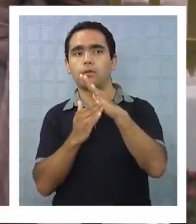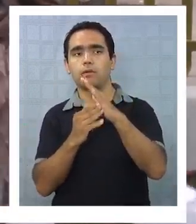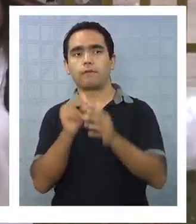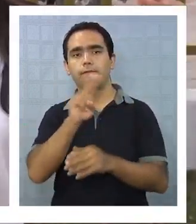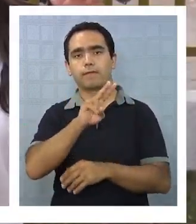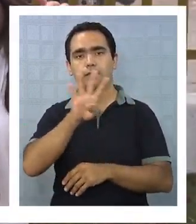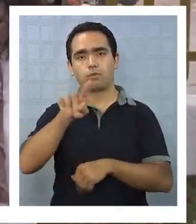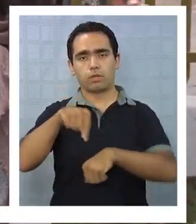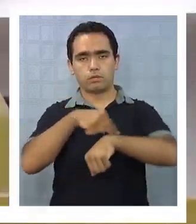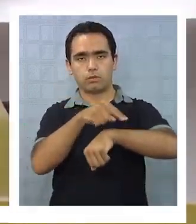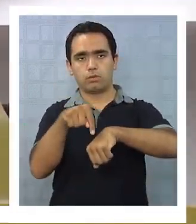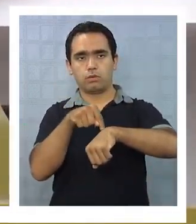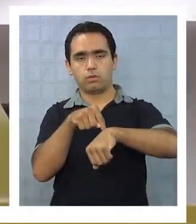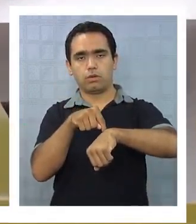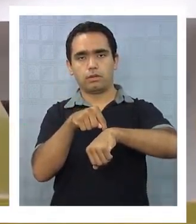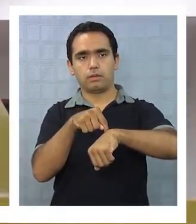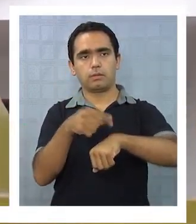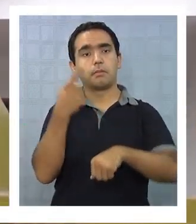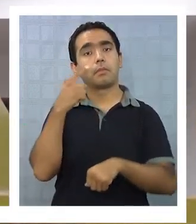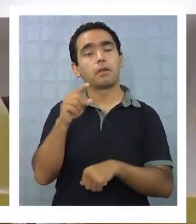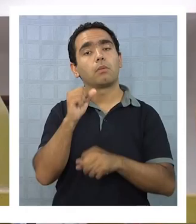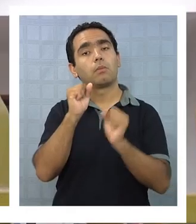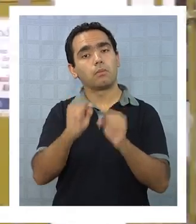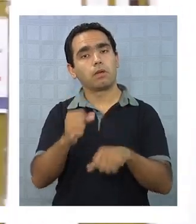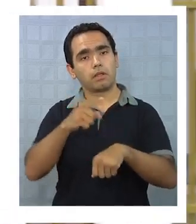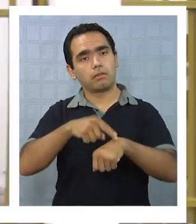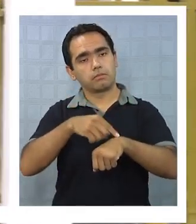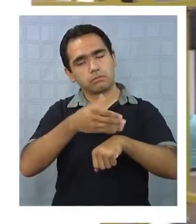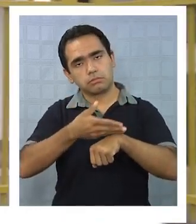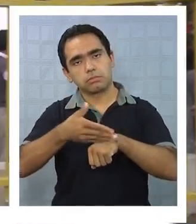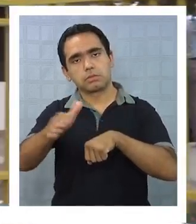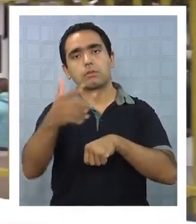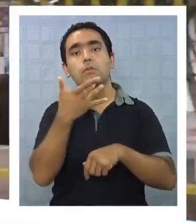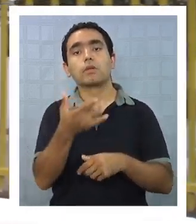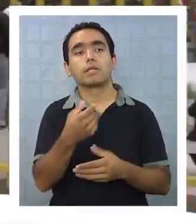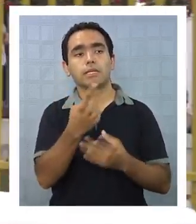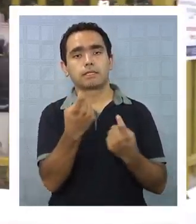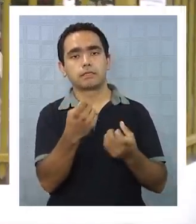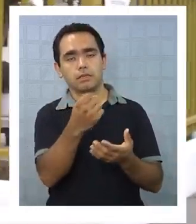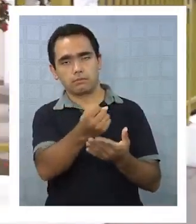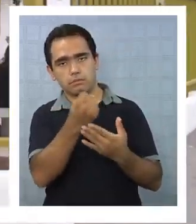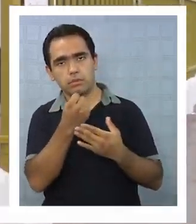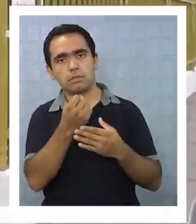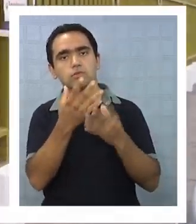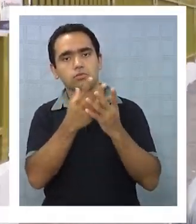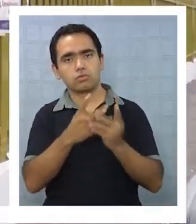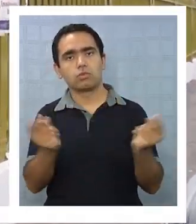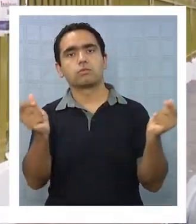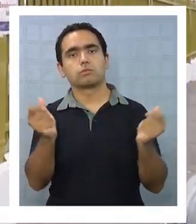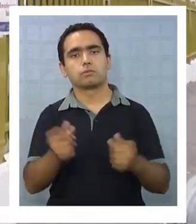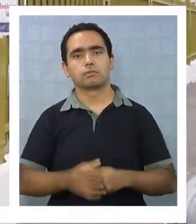24 horas, aunque no descartan que se extienda de no recibir soluciones a su pelitorio.